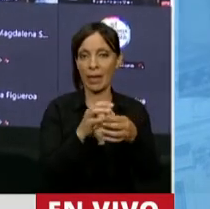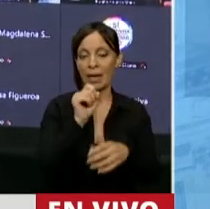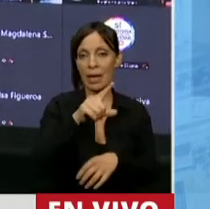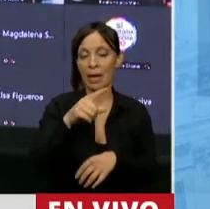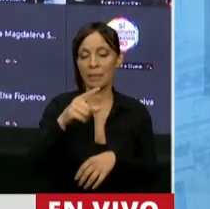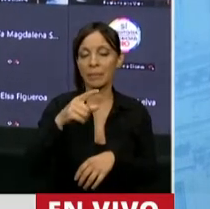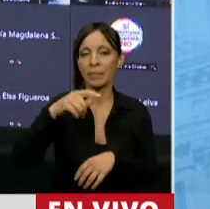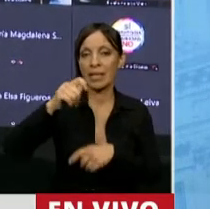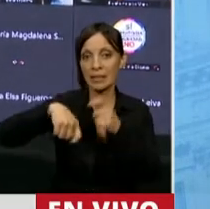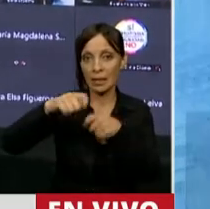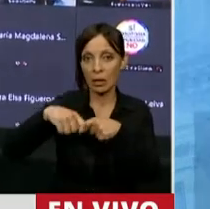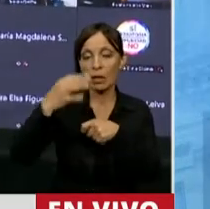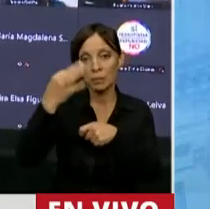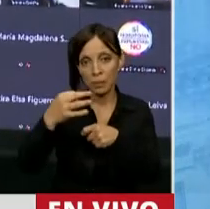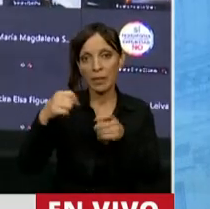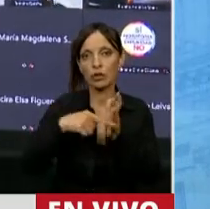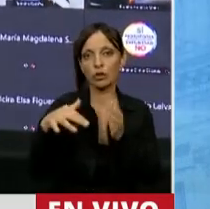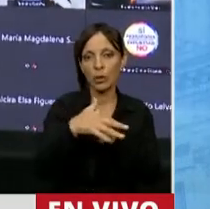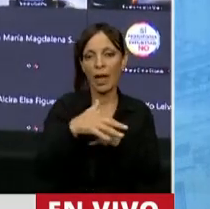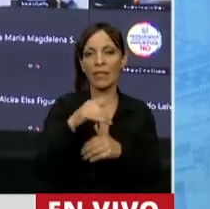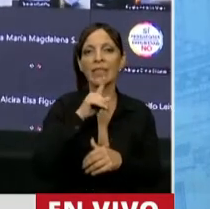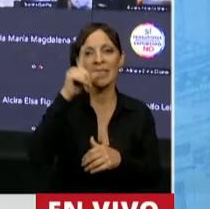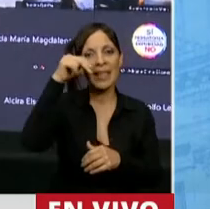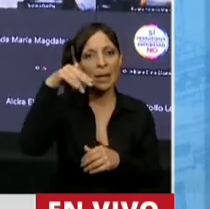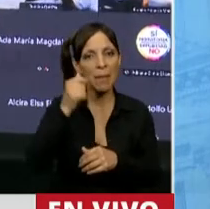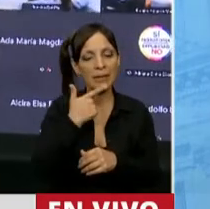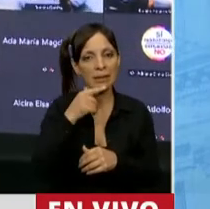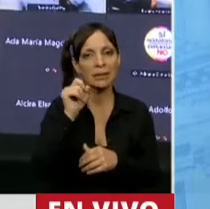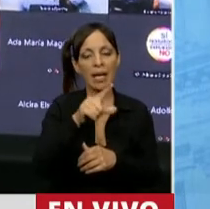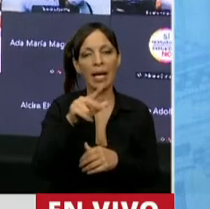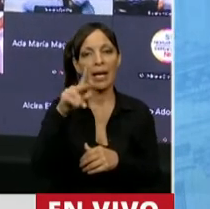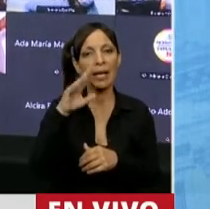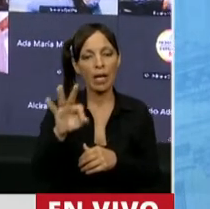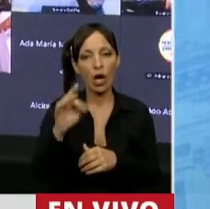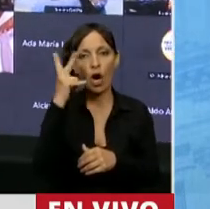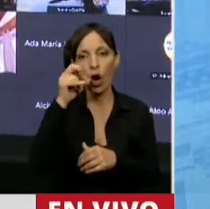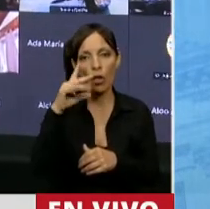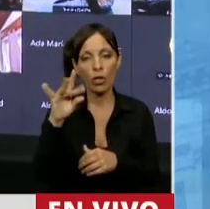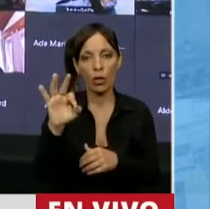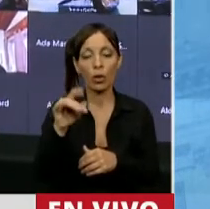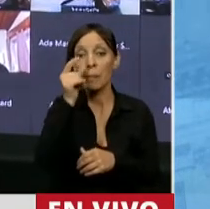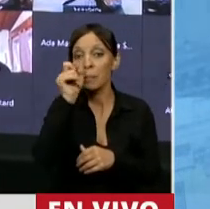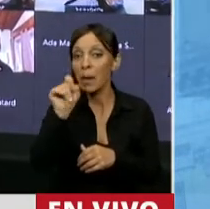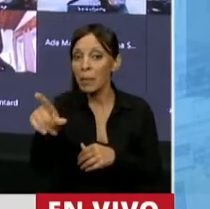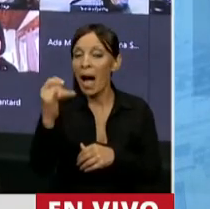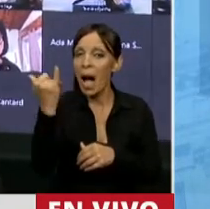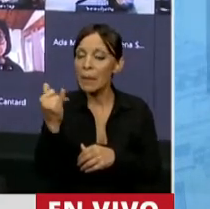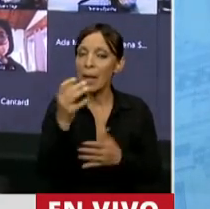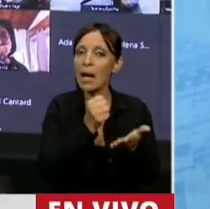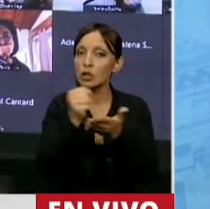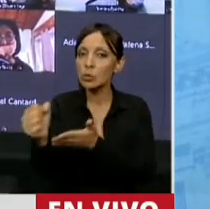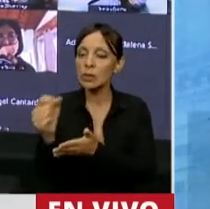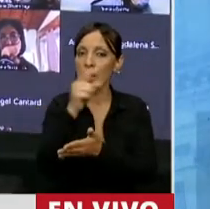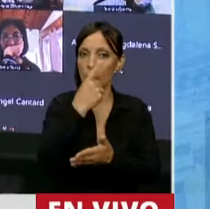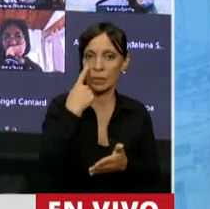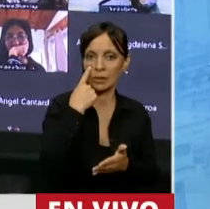de la Intendencia de Termas de Rion. Quiero que se conozca también que el papá de la niña recibía ayuda económica para que